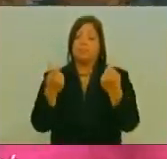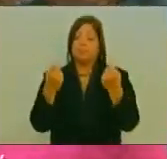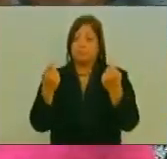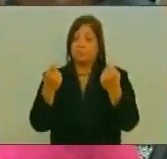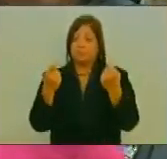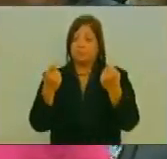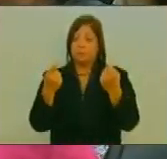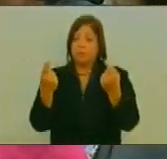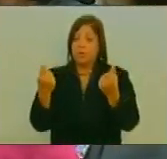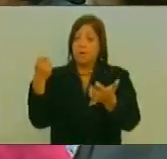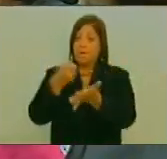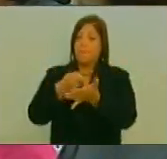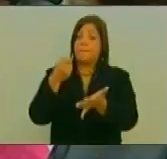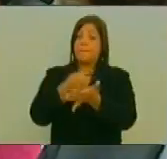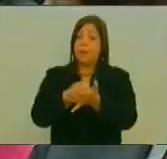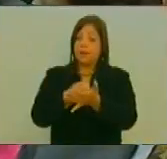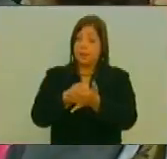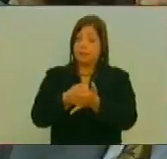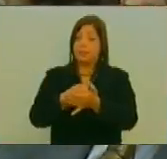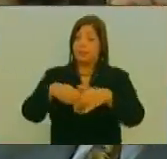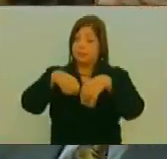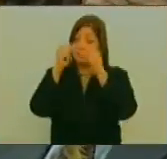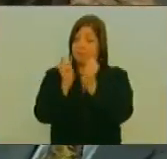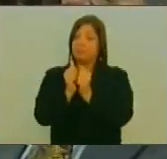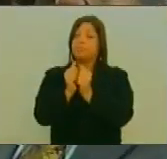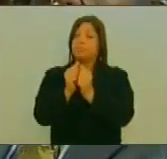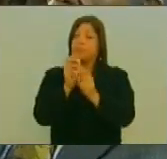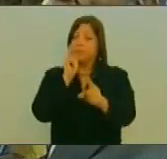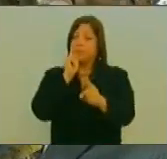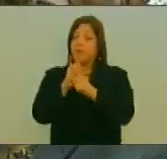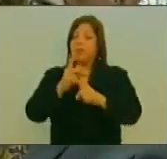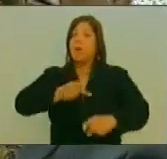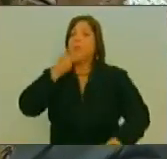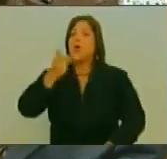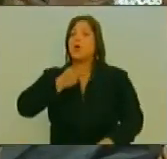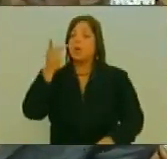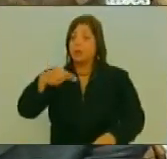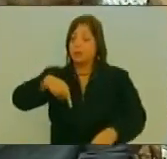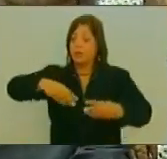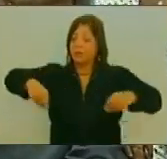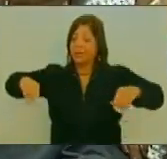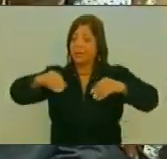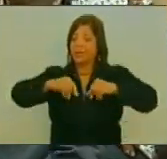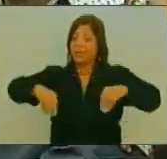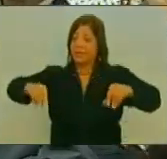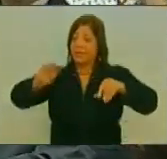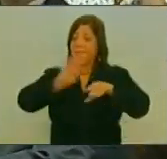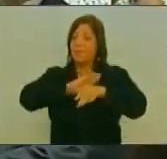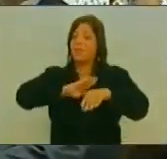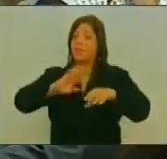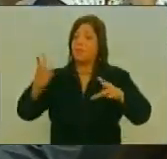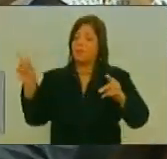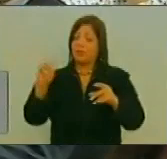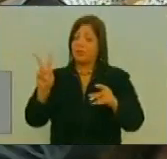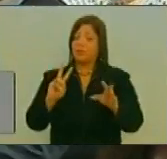Y financiados Actos Violentos Con fines Políticos En el territorio Nacional